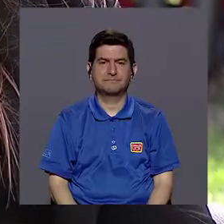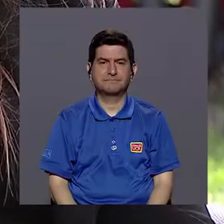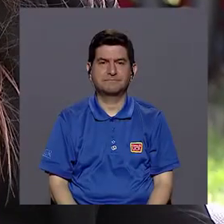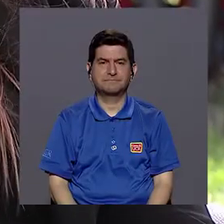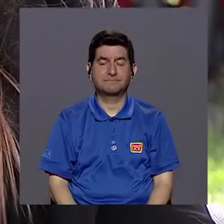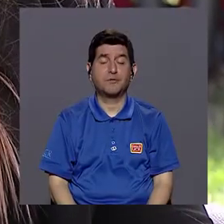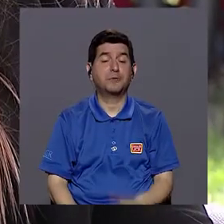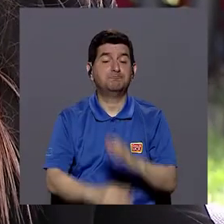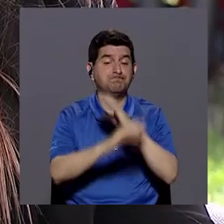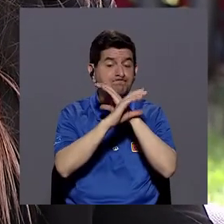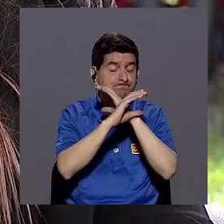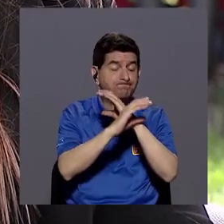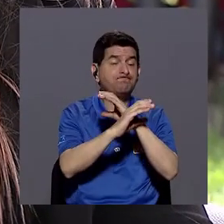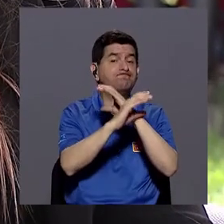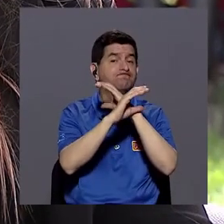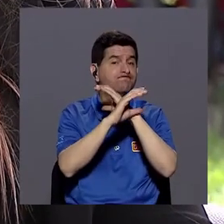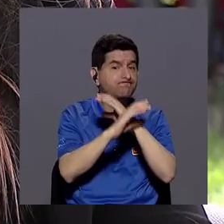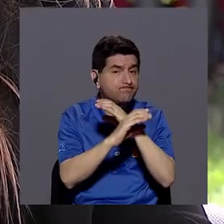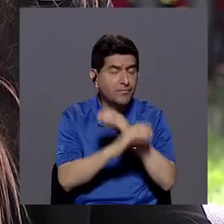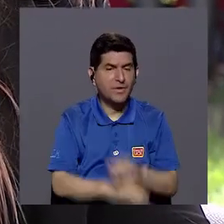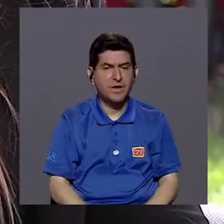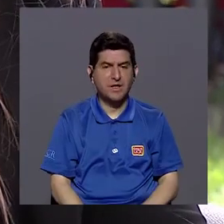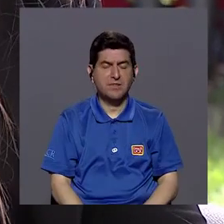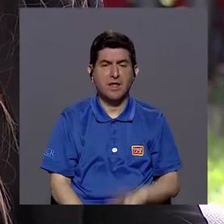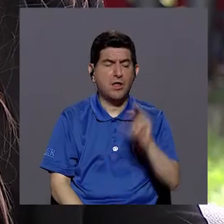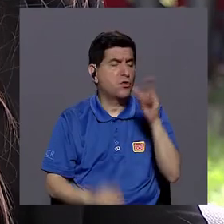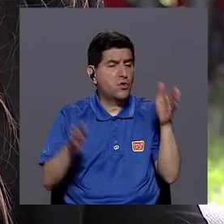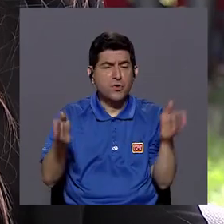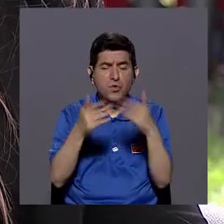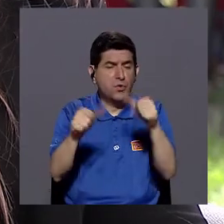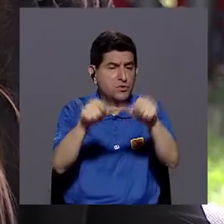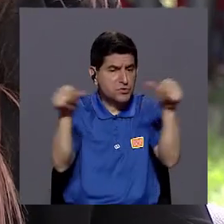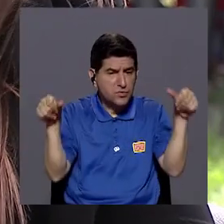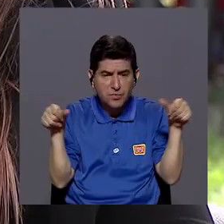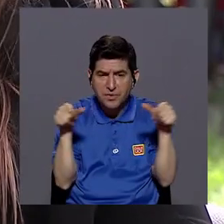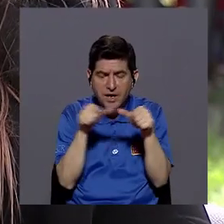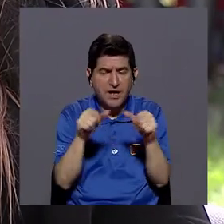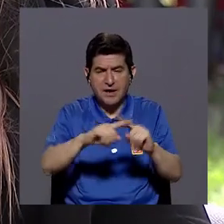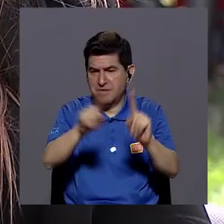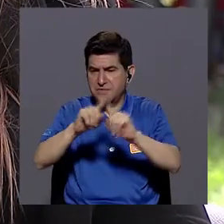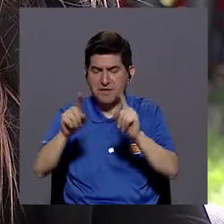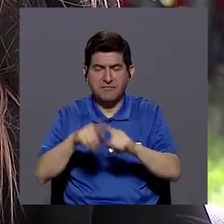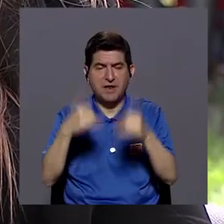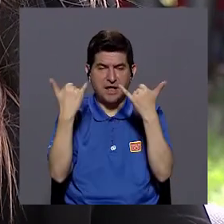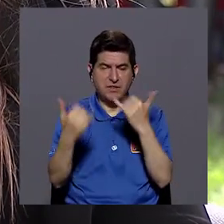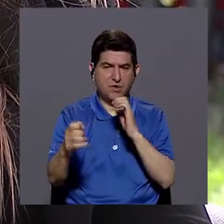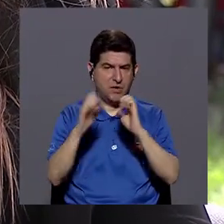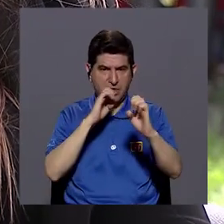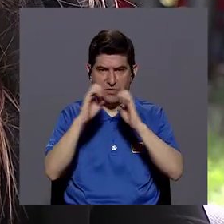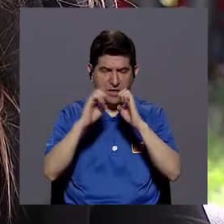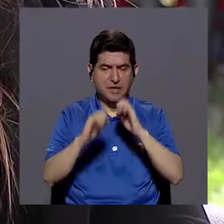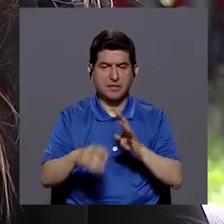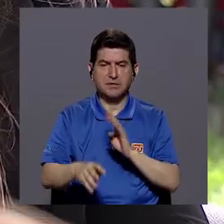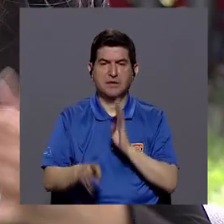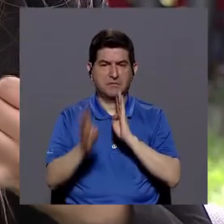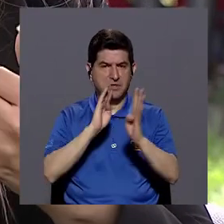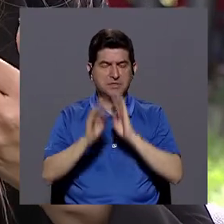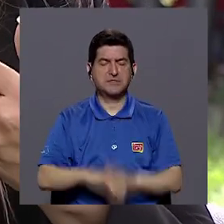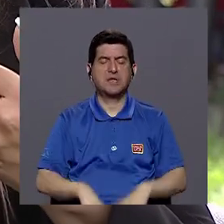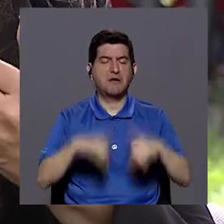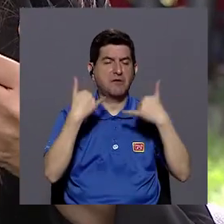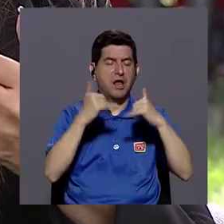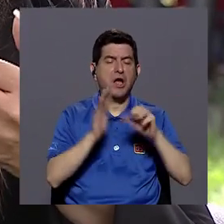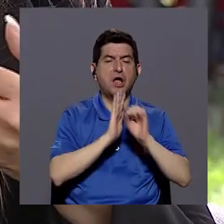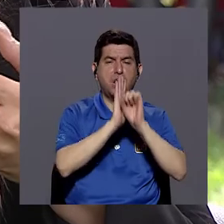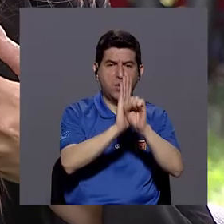También tener cuidado también con dejar de estimular un montón de áreas más que hemos visto en esta entrevista, como el juego